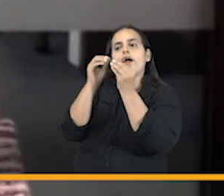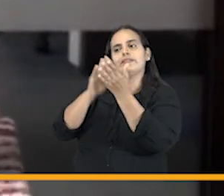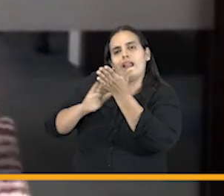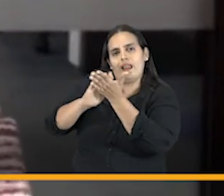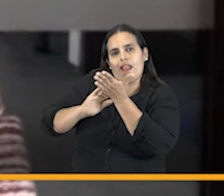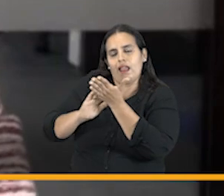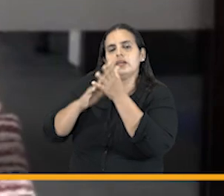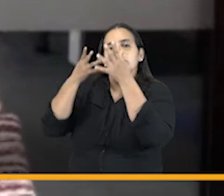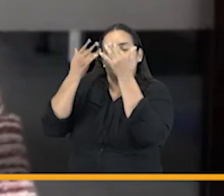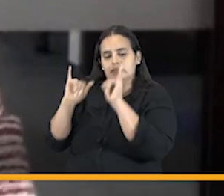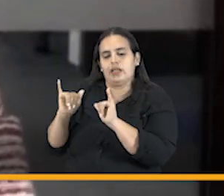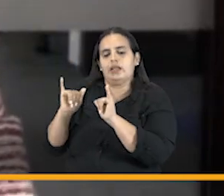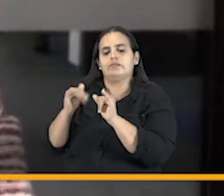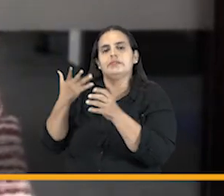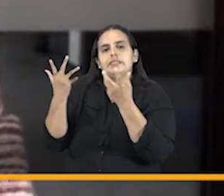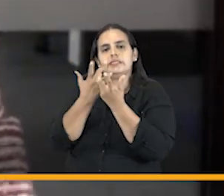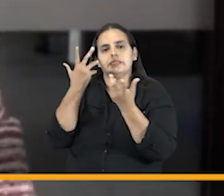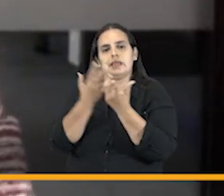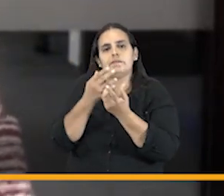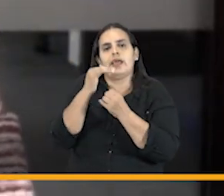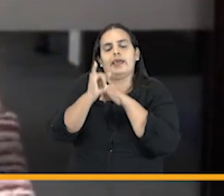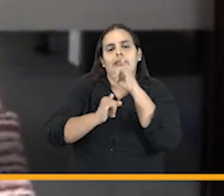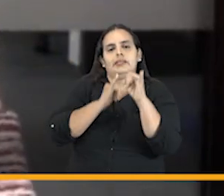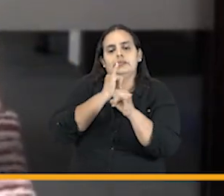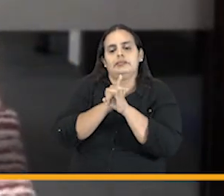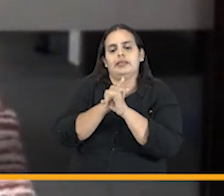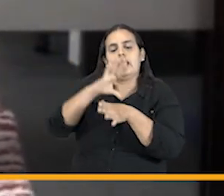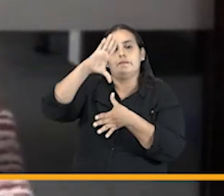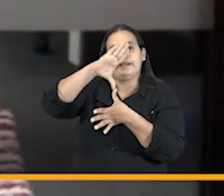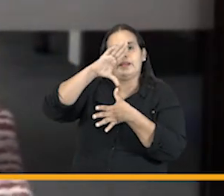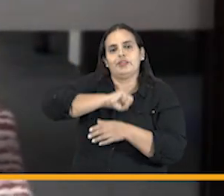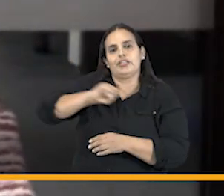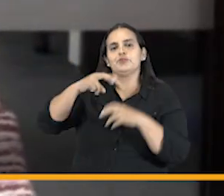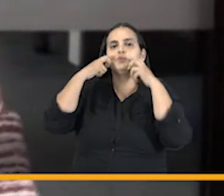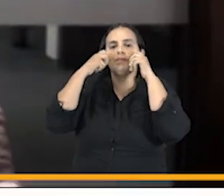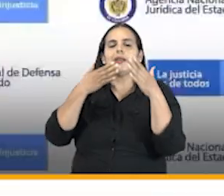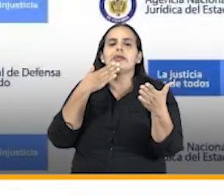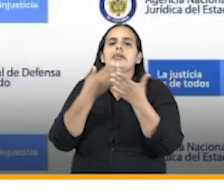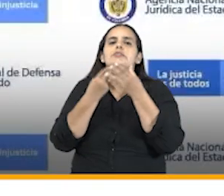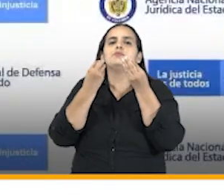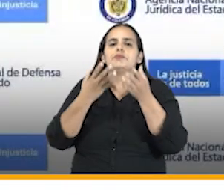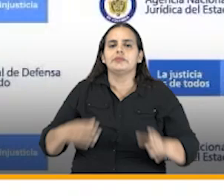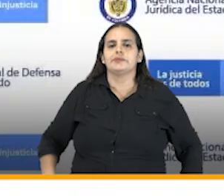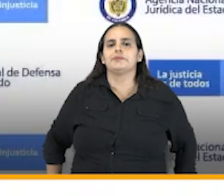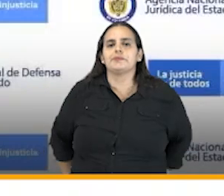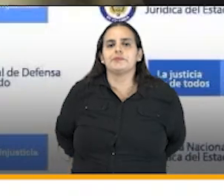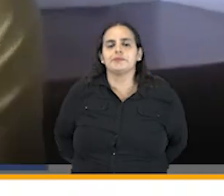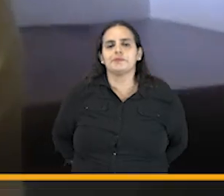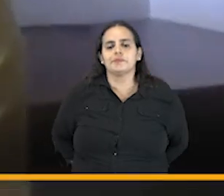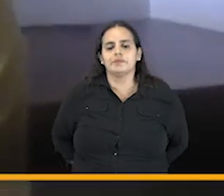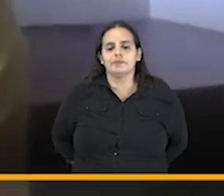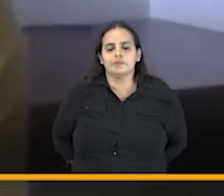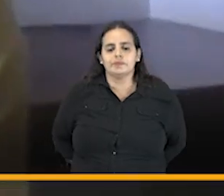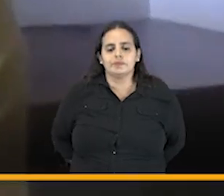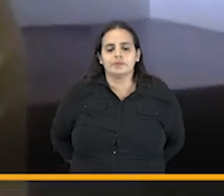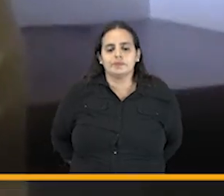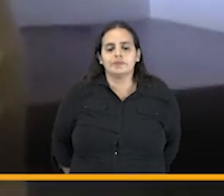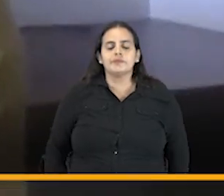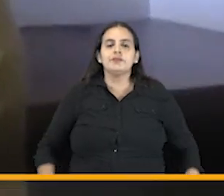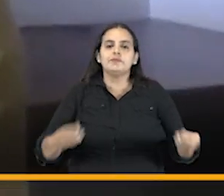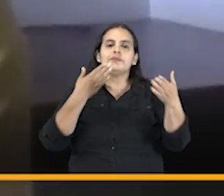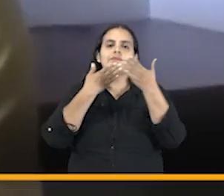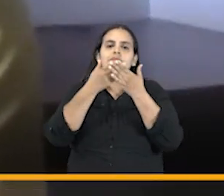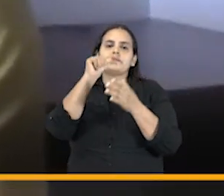amistosa ante el sistema interamericano de derechos humanos muchas gracias muchas gracias